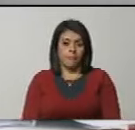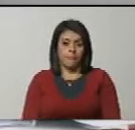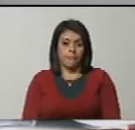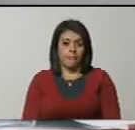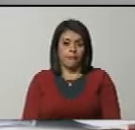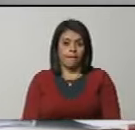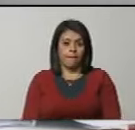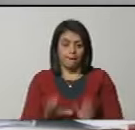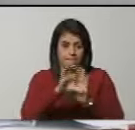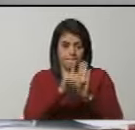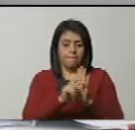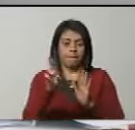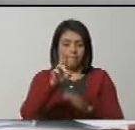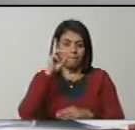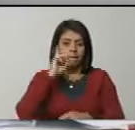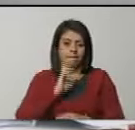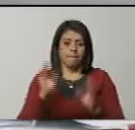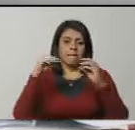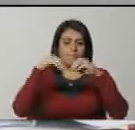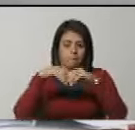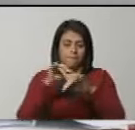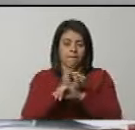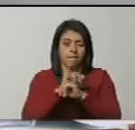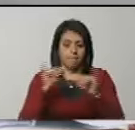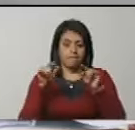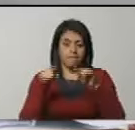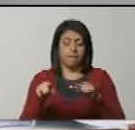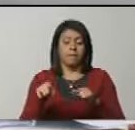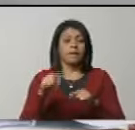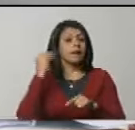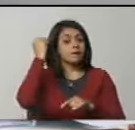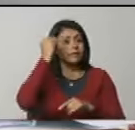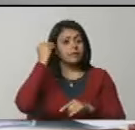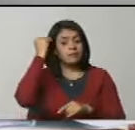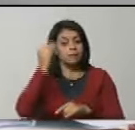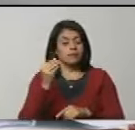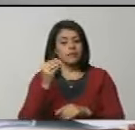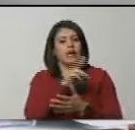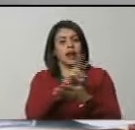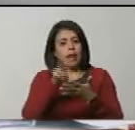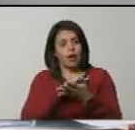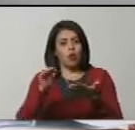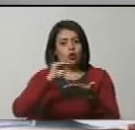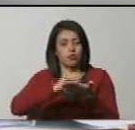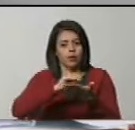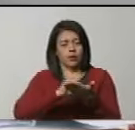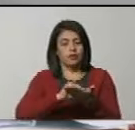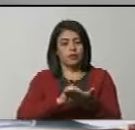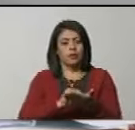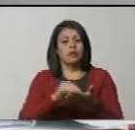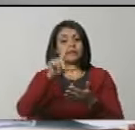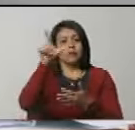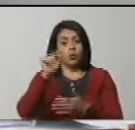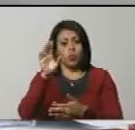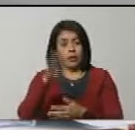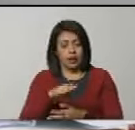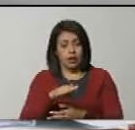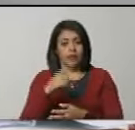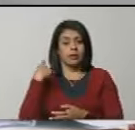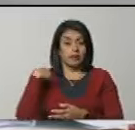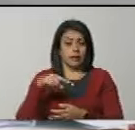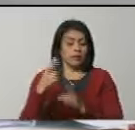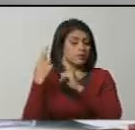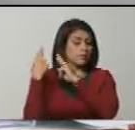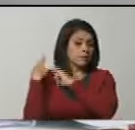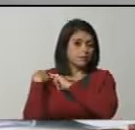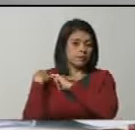Ah, la Constitución de la República Bolivariana de Venezuela. De acuerdo. En consideración. Leo la redacción. El Estado Guayán Ezequiel va tener